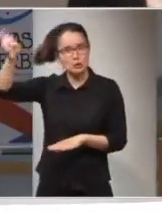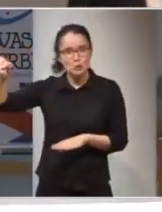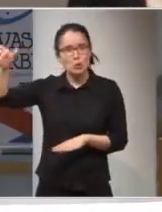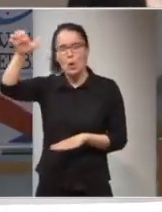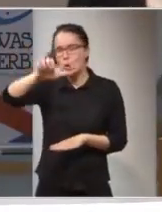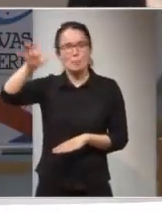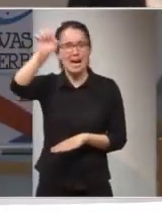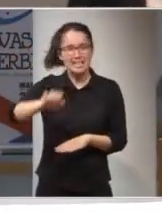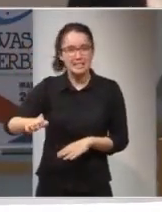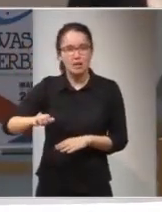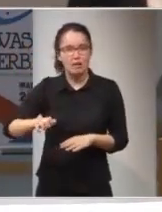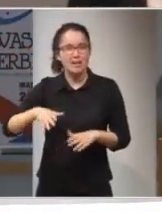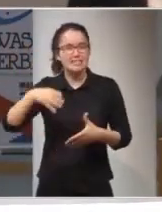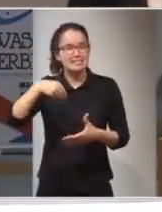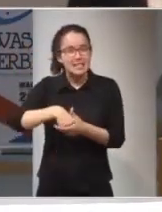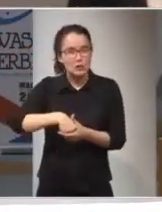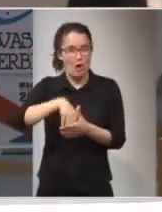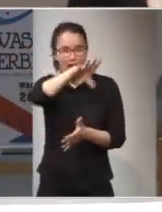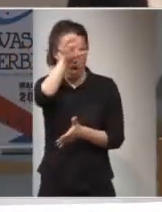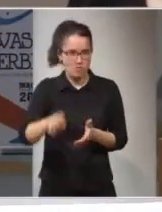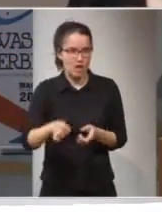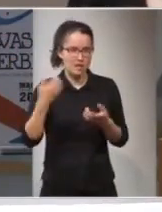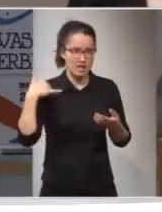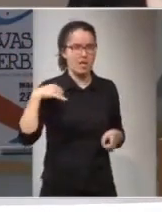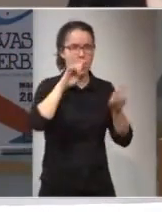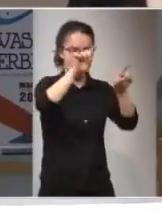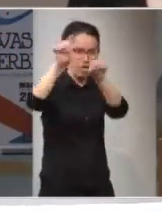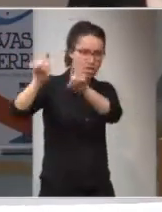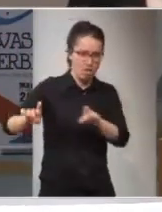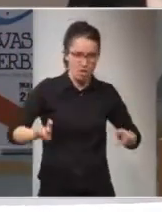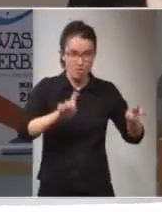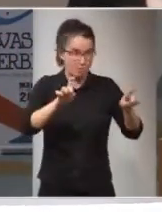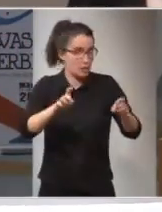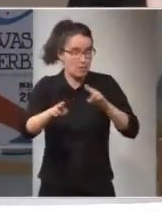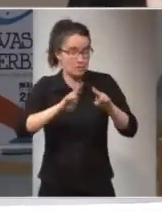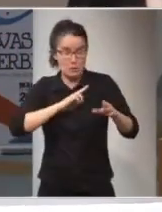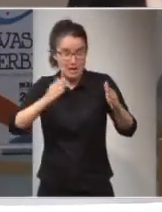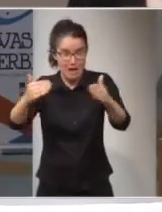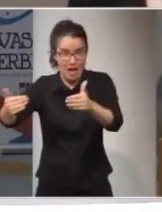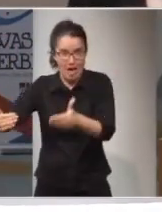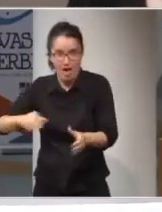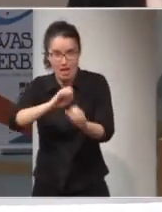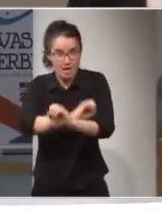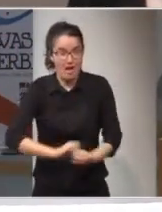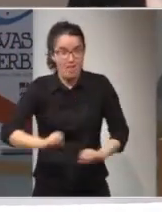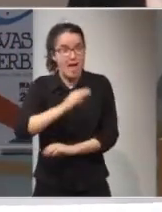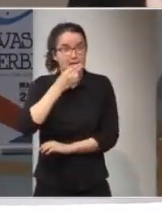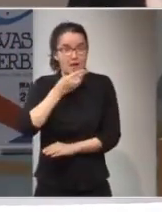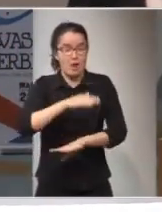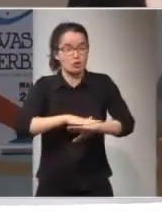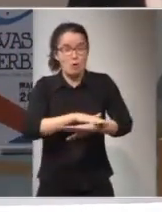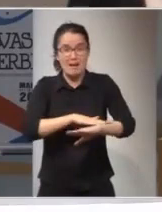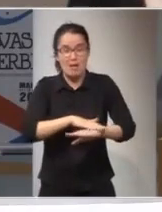empiezan a hacerlo dentro de sus propios continentes. Pero como siempre no hay respuesta. No interesa a los